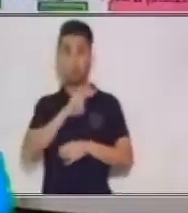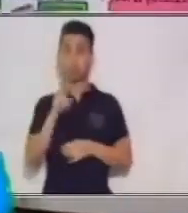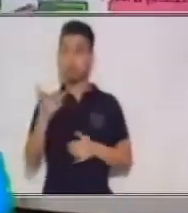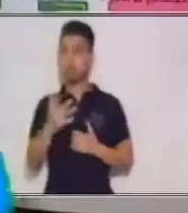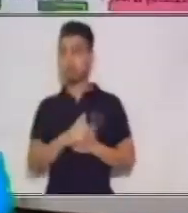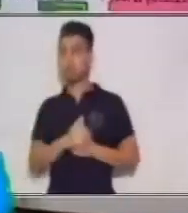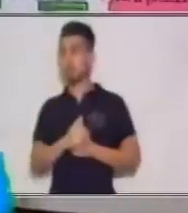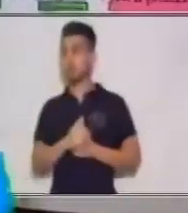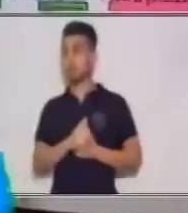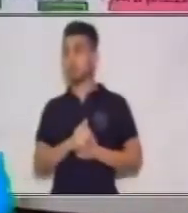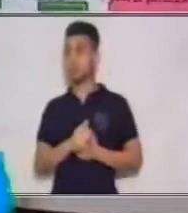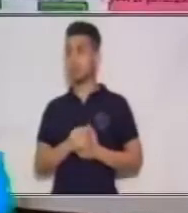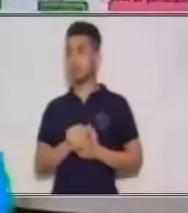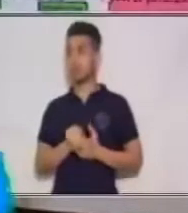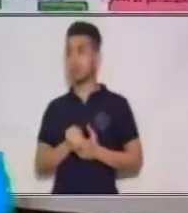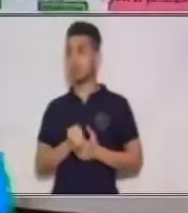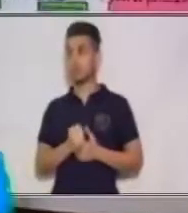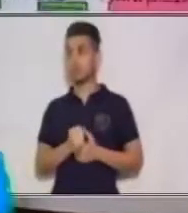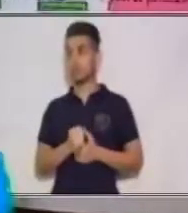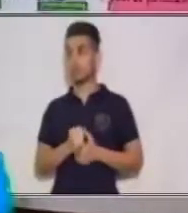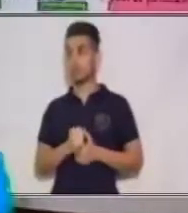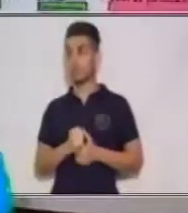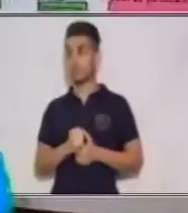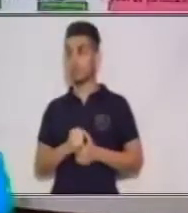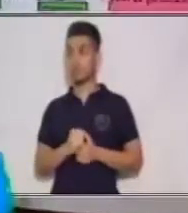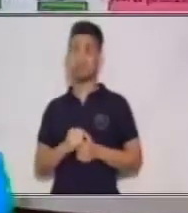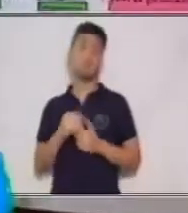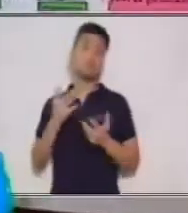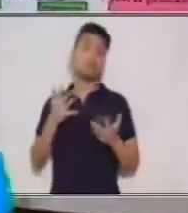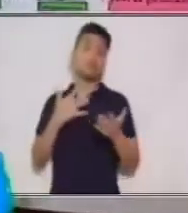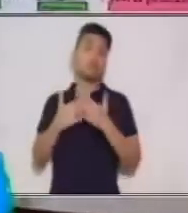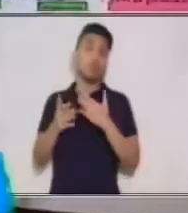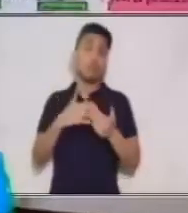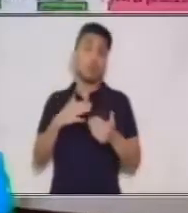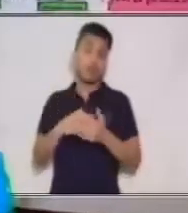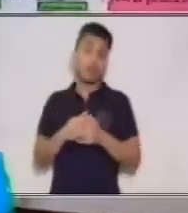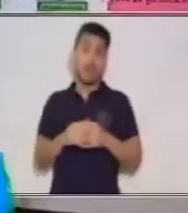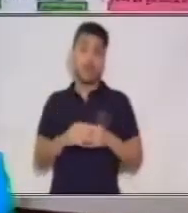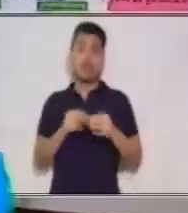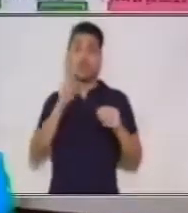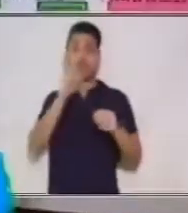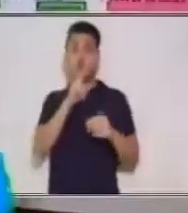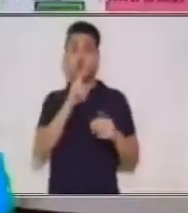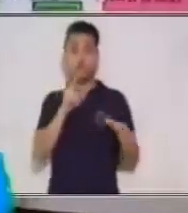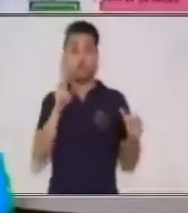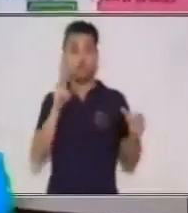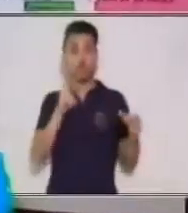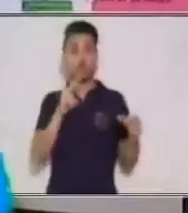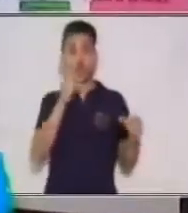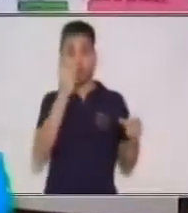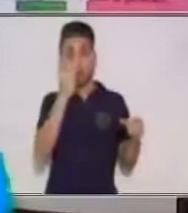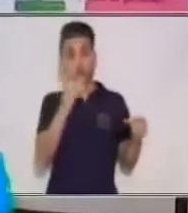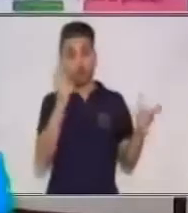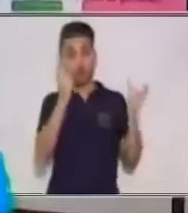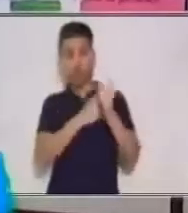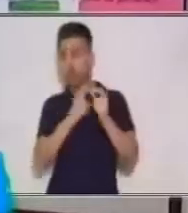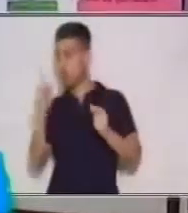B. Pero, eso no importa, ¿verdad? Lo que tenemos que revisar es si cada